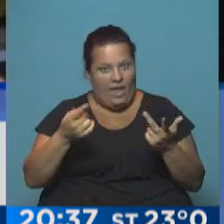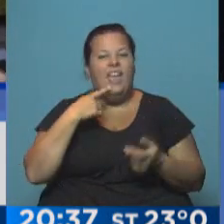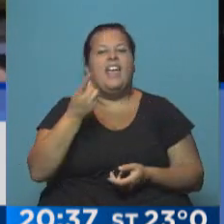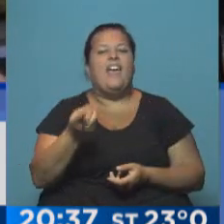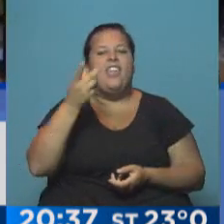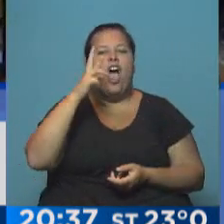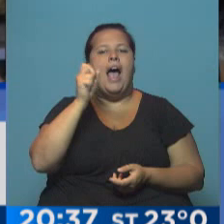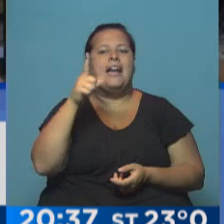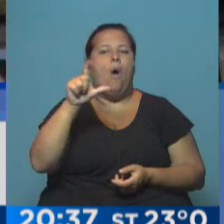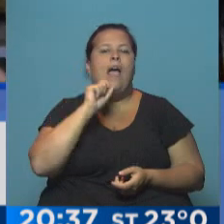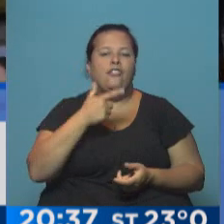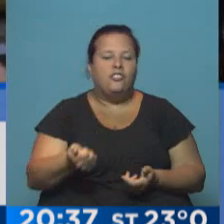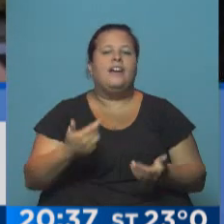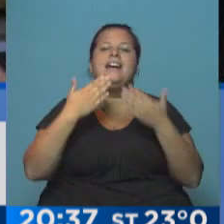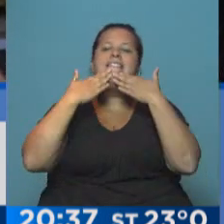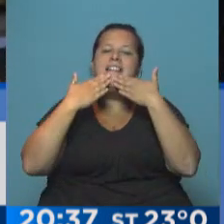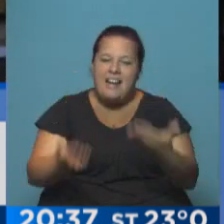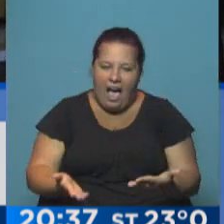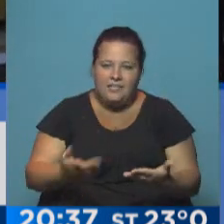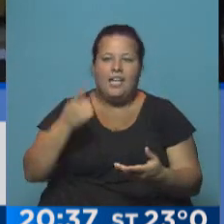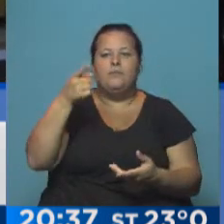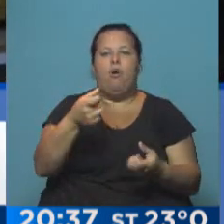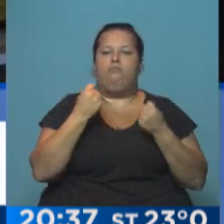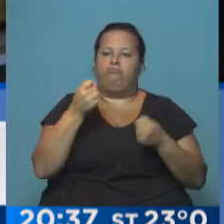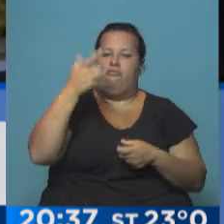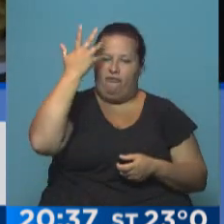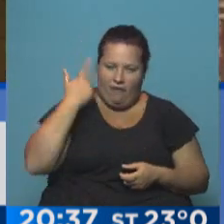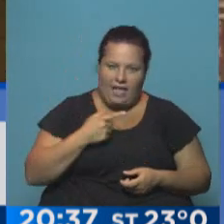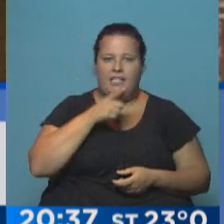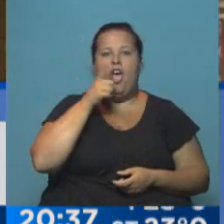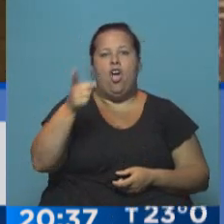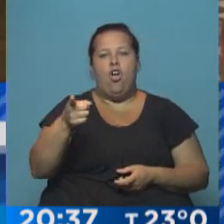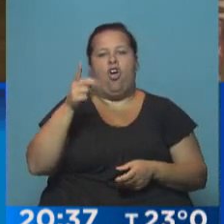dijo Raúl Castro? Y como siempre, agradeció la postura de Francia en contra del bloqueo.